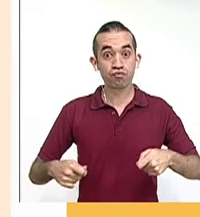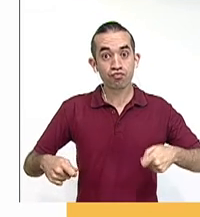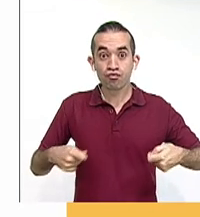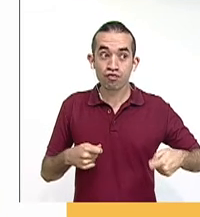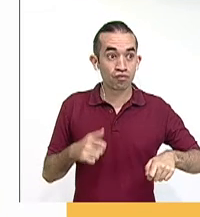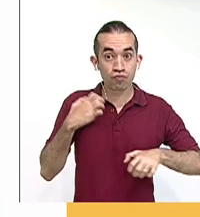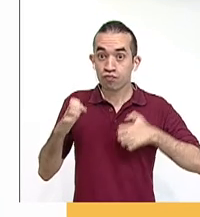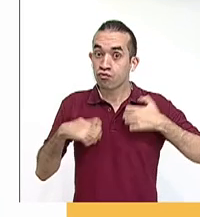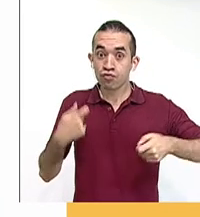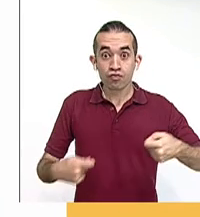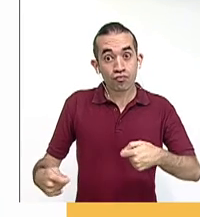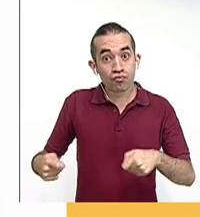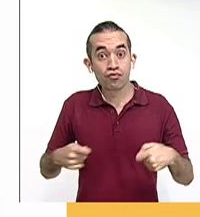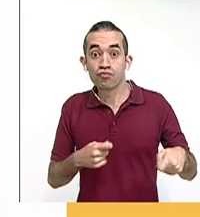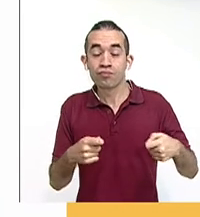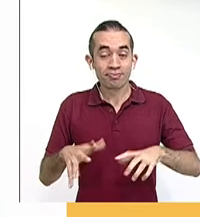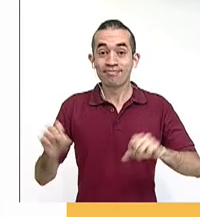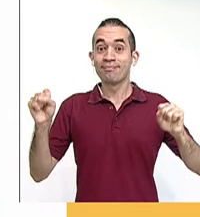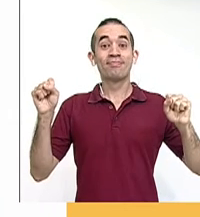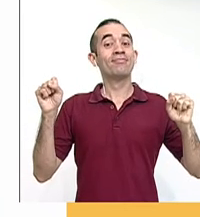Redoble de tambores